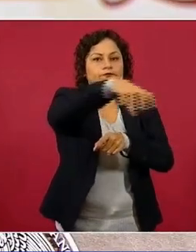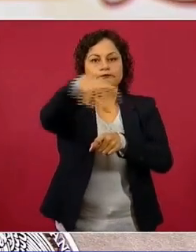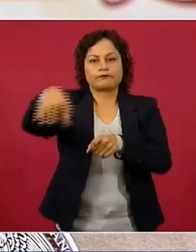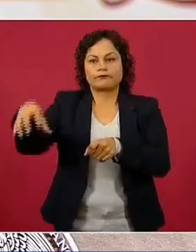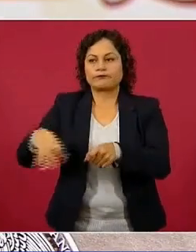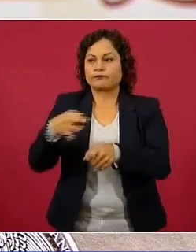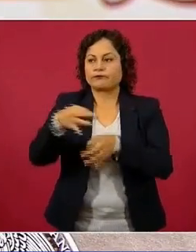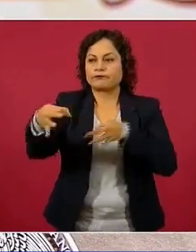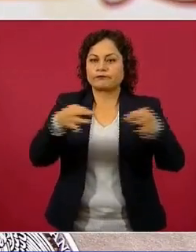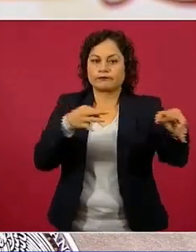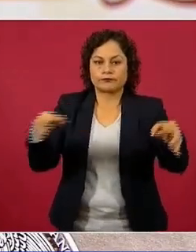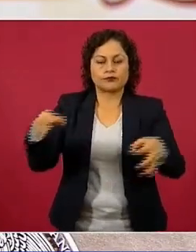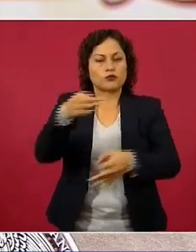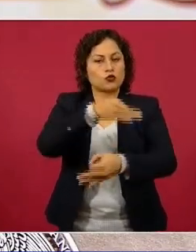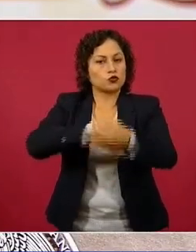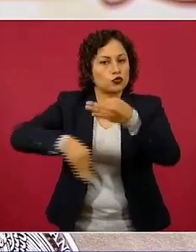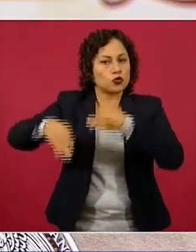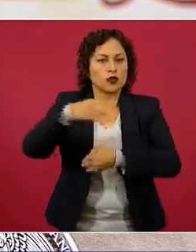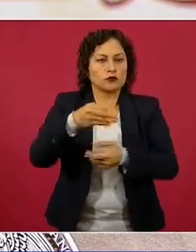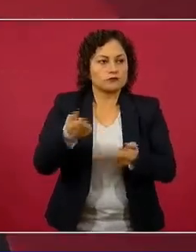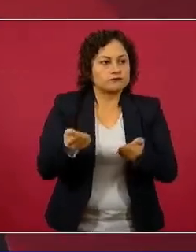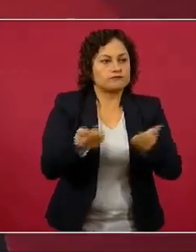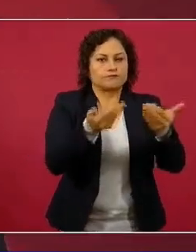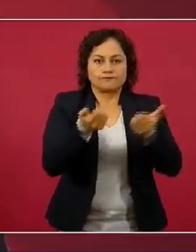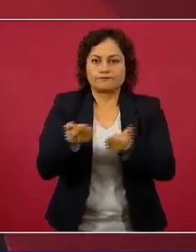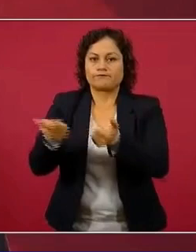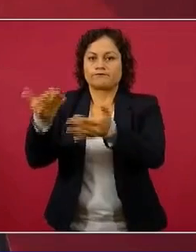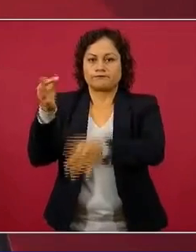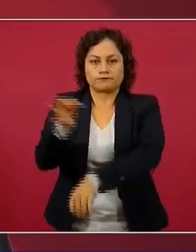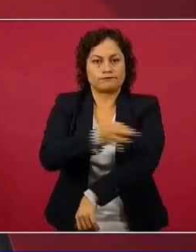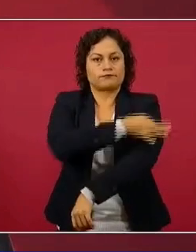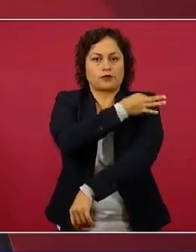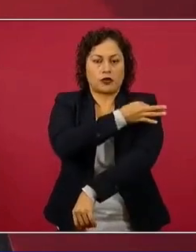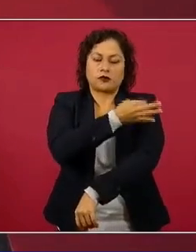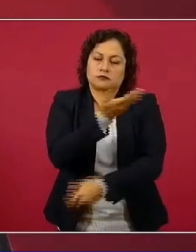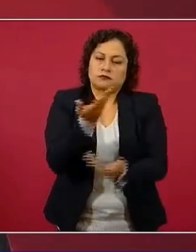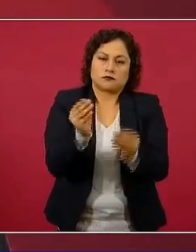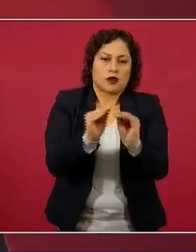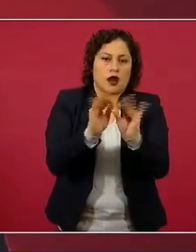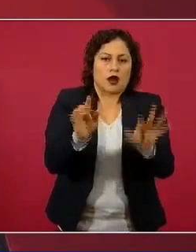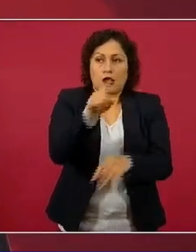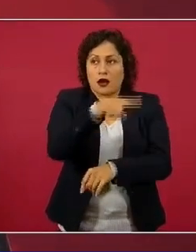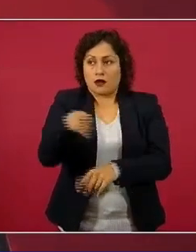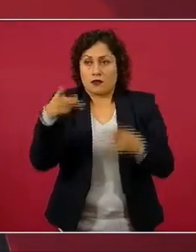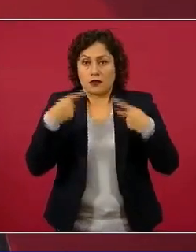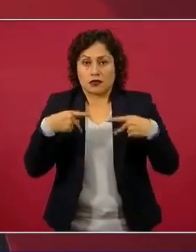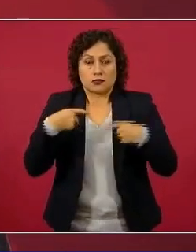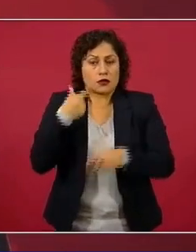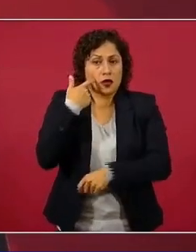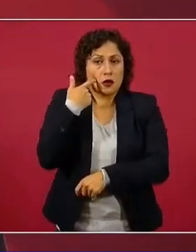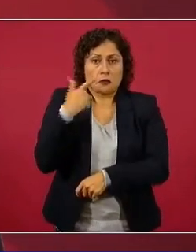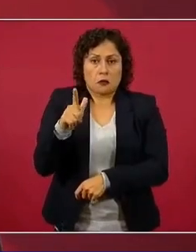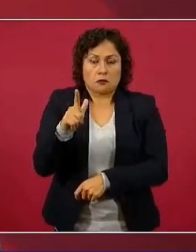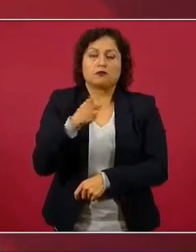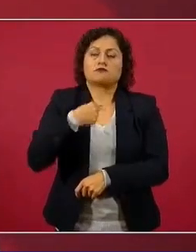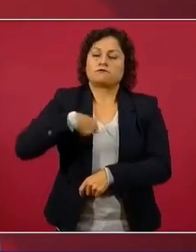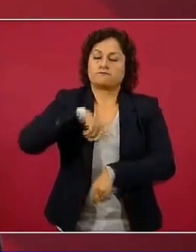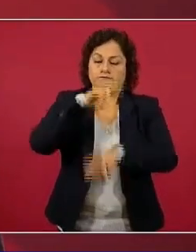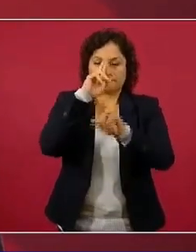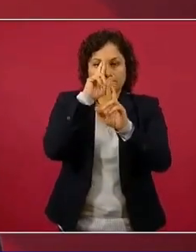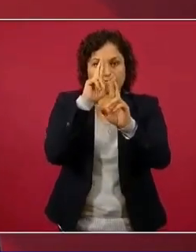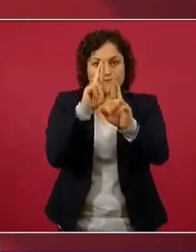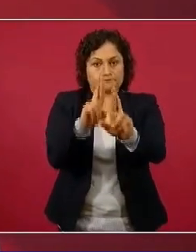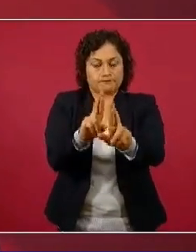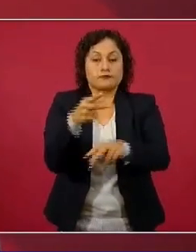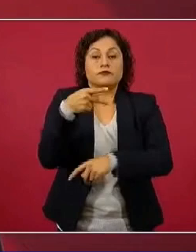tengan la oportunidad de vacunarse, respetaremos desde luego, como lo hemos hecho siempre, si alguien no desea vacunarse. Pero insistimos,